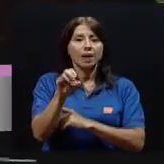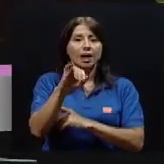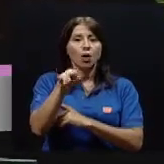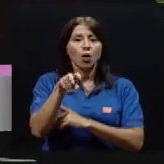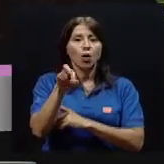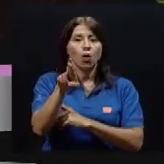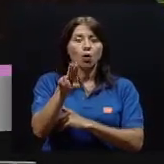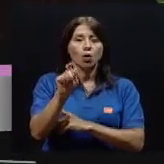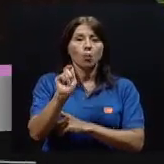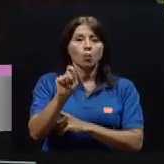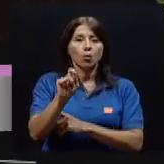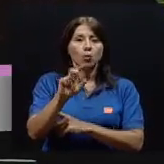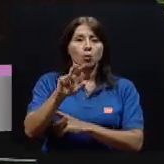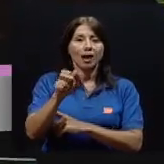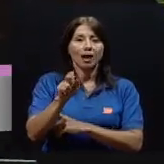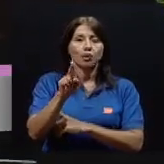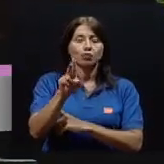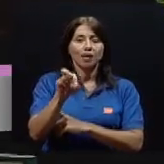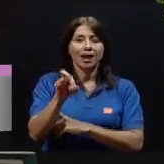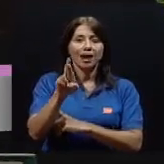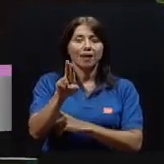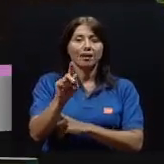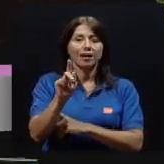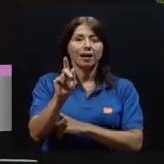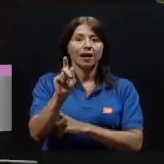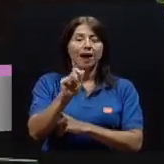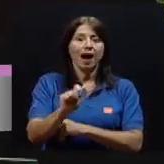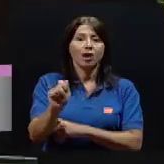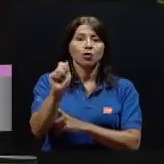.canalucr,